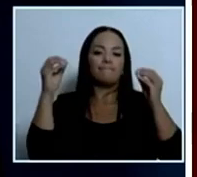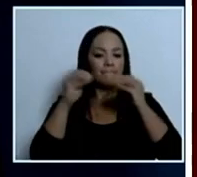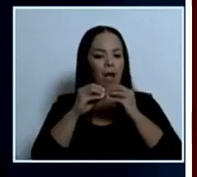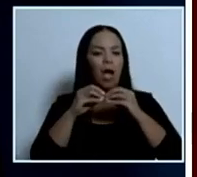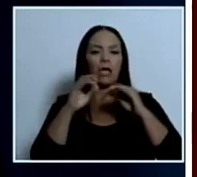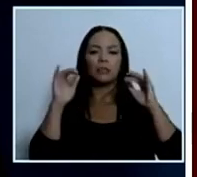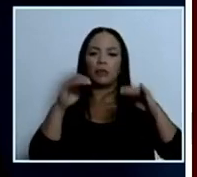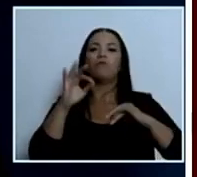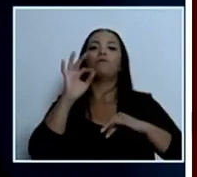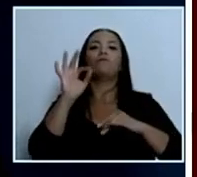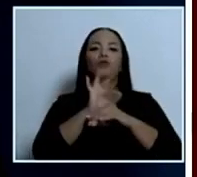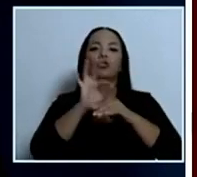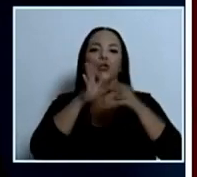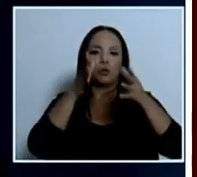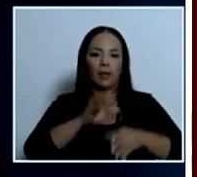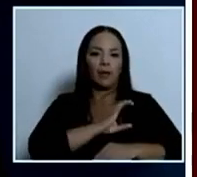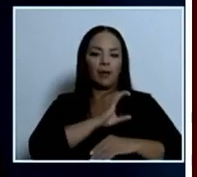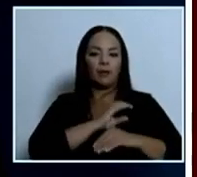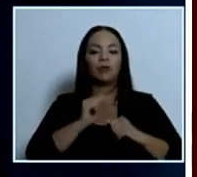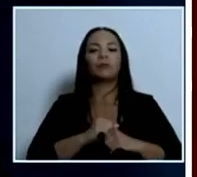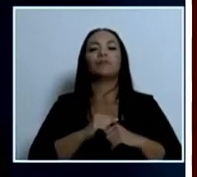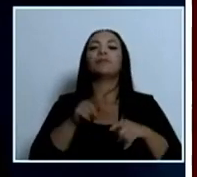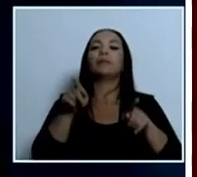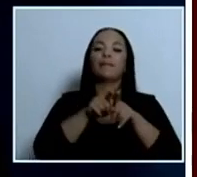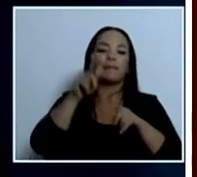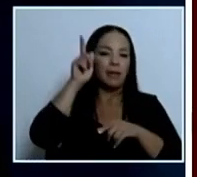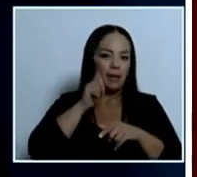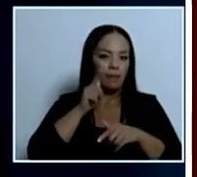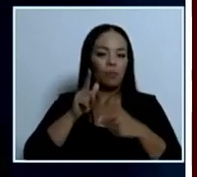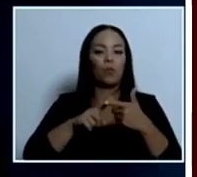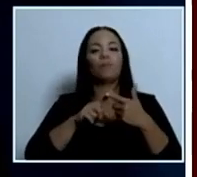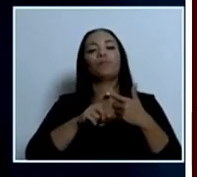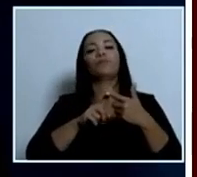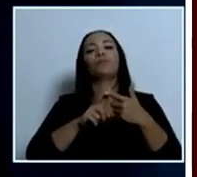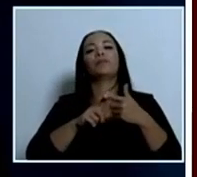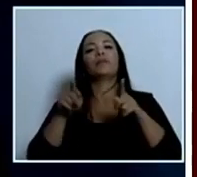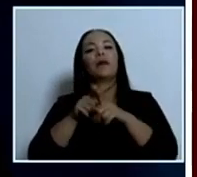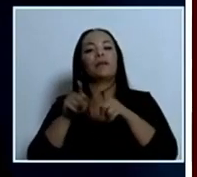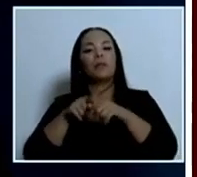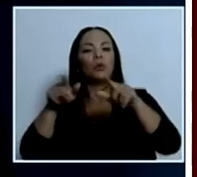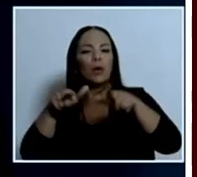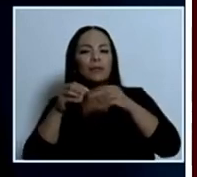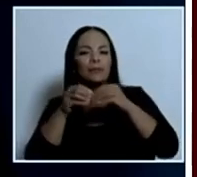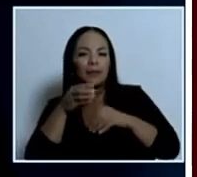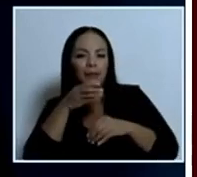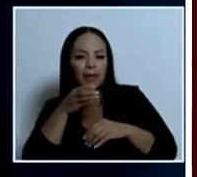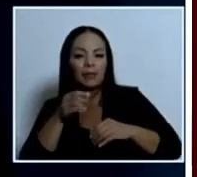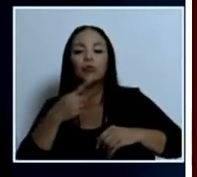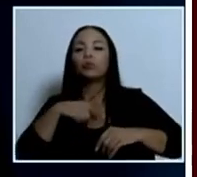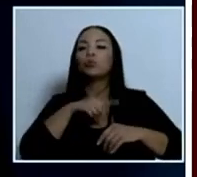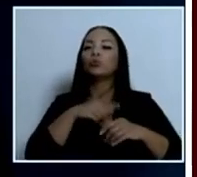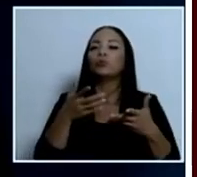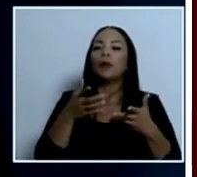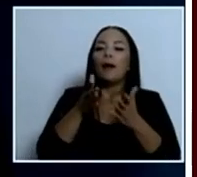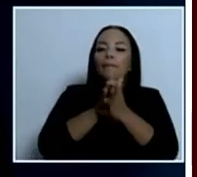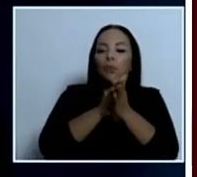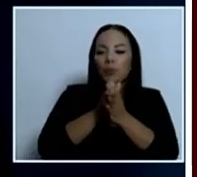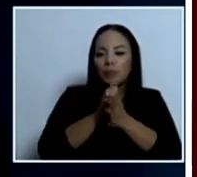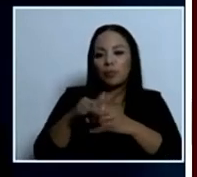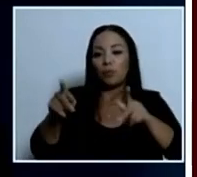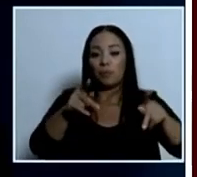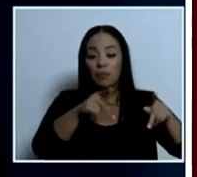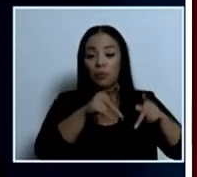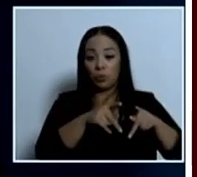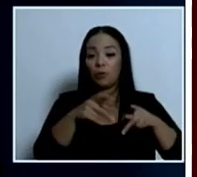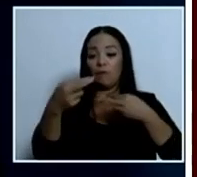provincia igualmente que lo hicimos limón igualmente que lo hicimos las zonas más calientes o sea aprovechando el recurso humano que